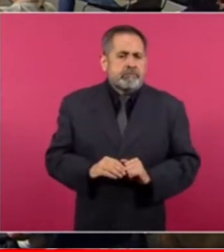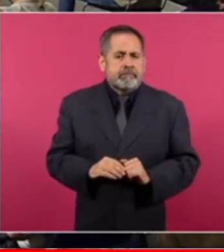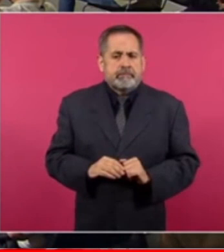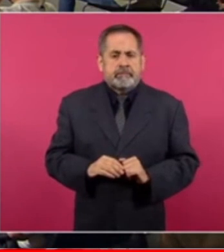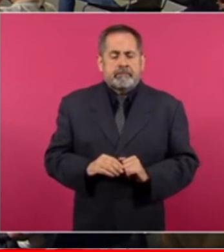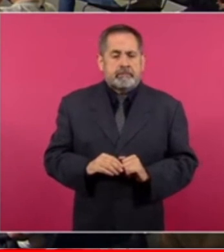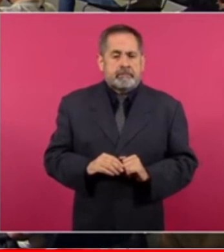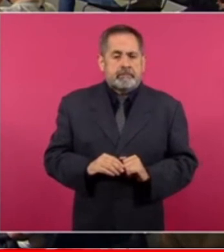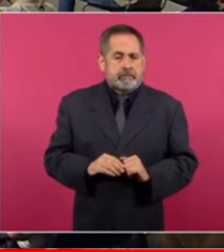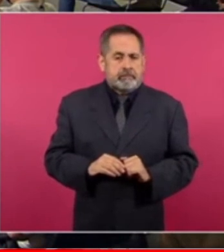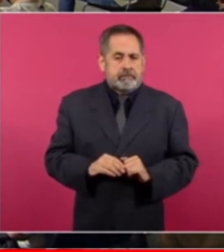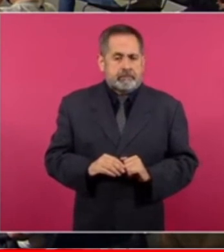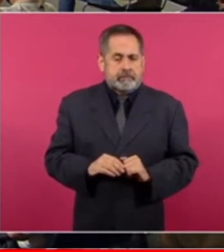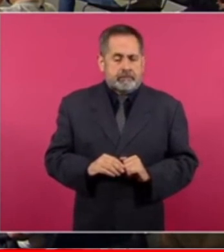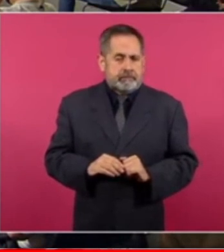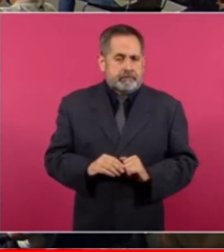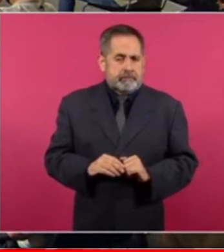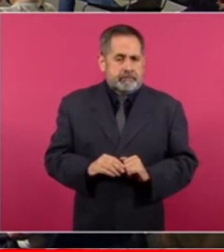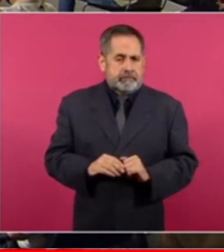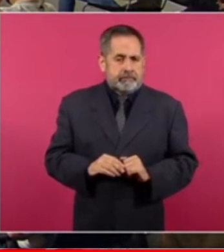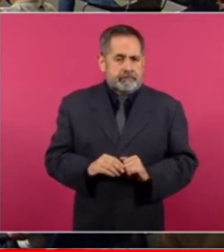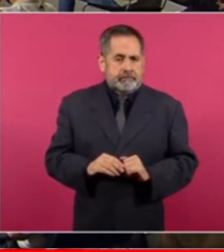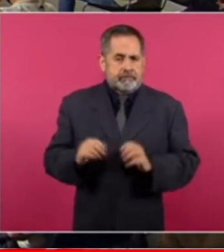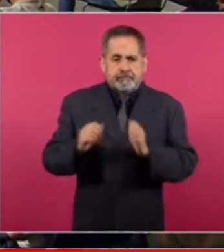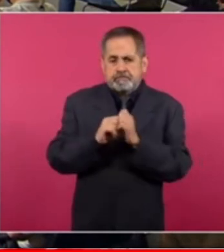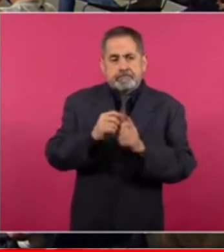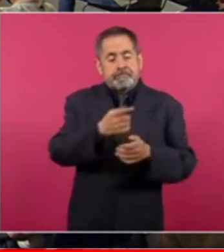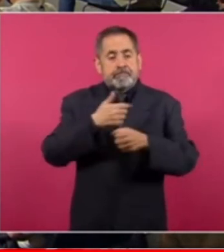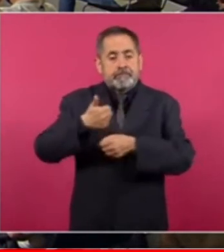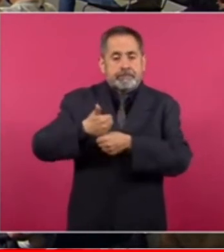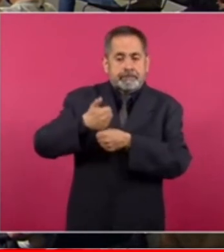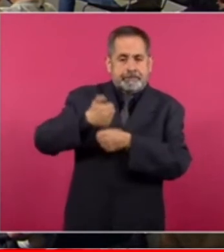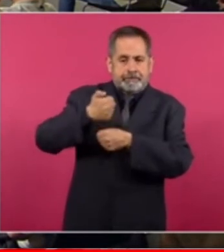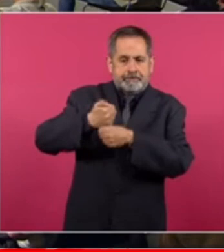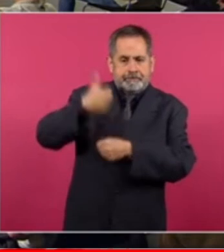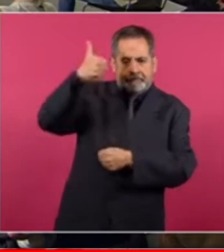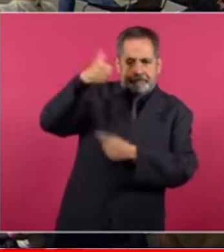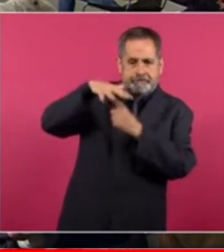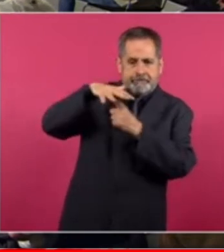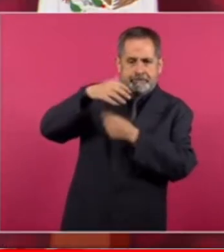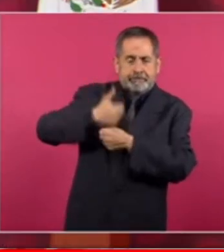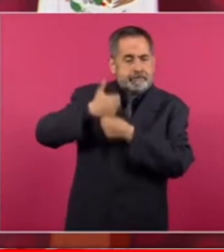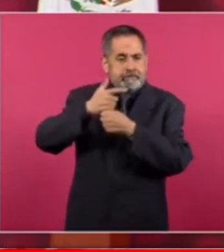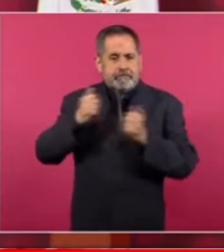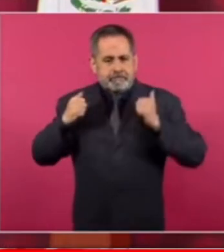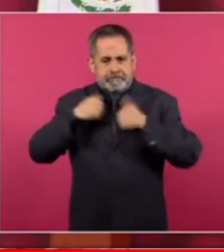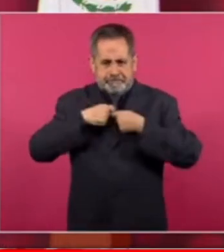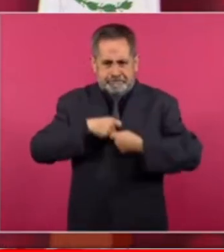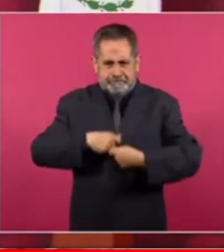con paraguas sombrilla permeable permeable